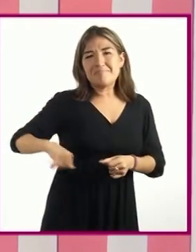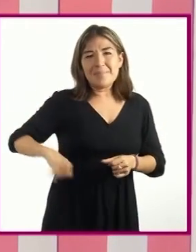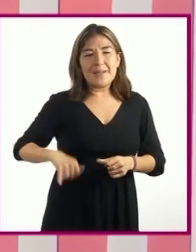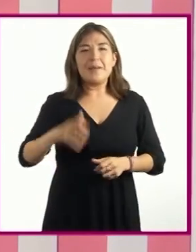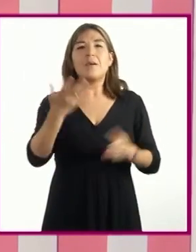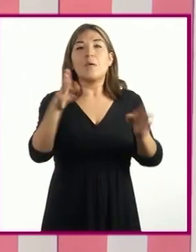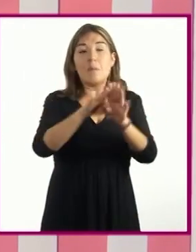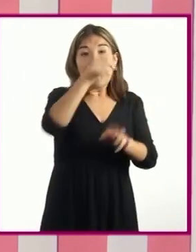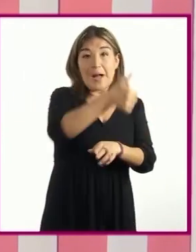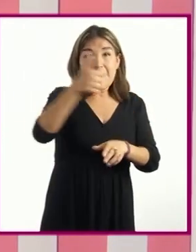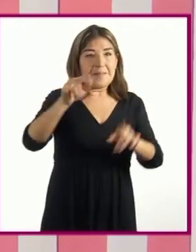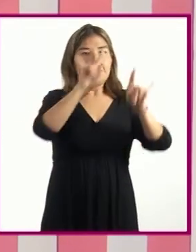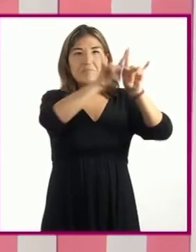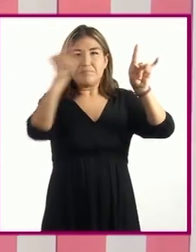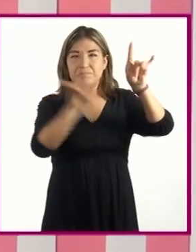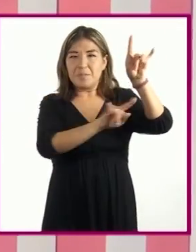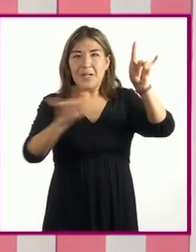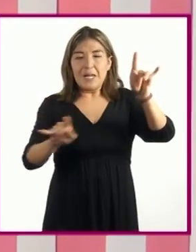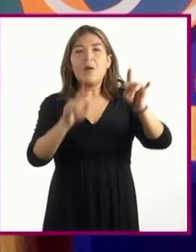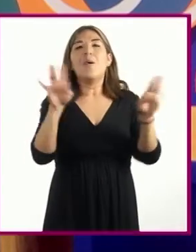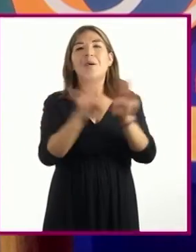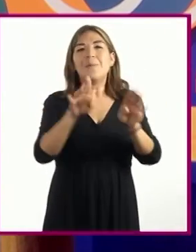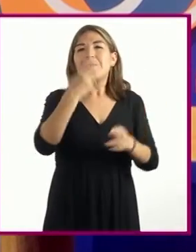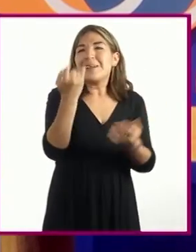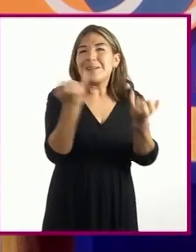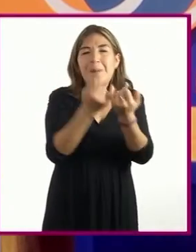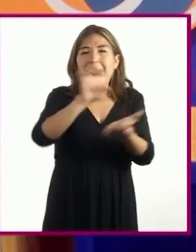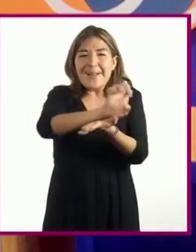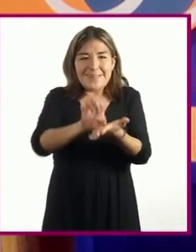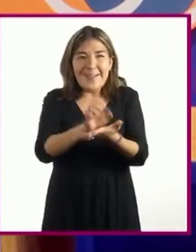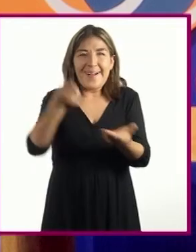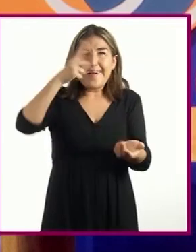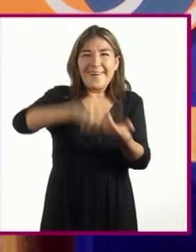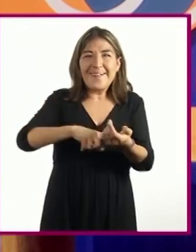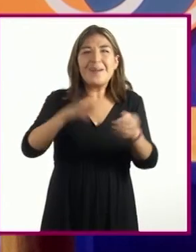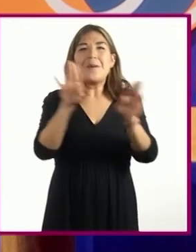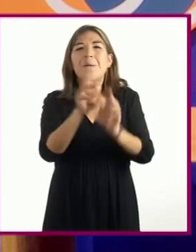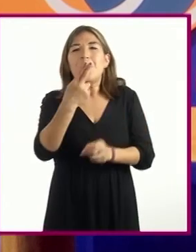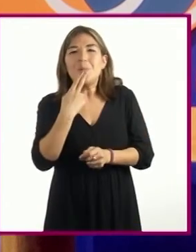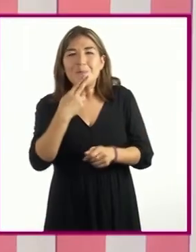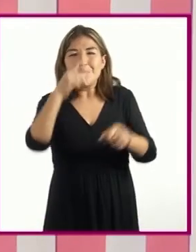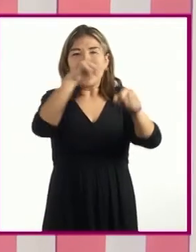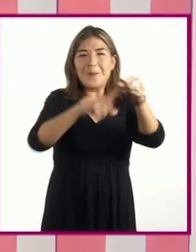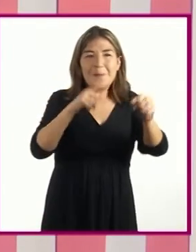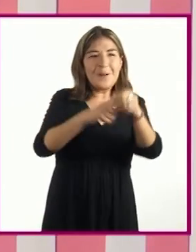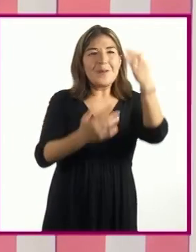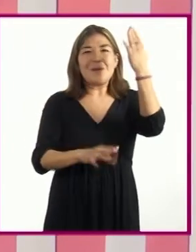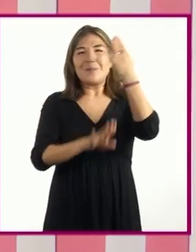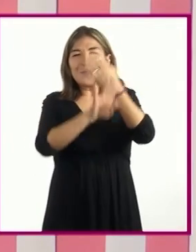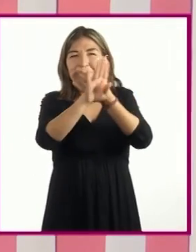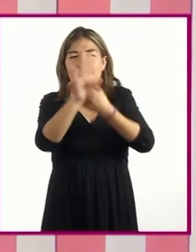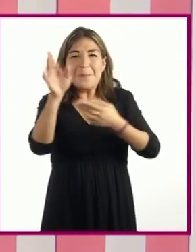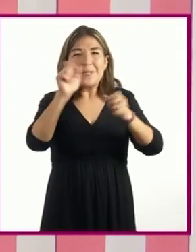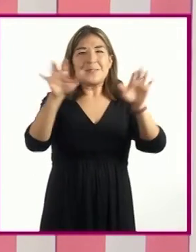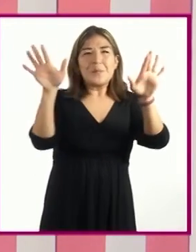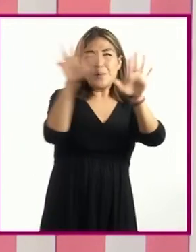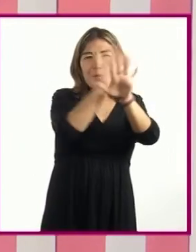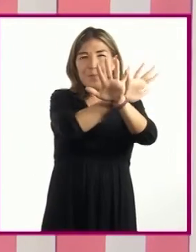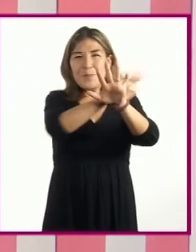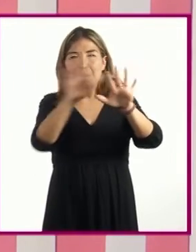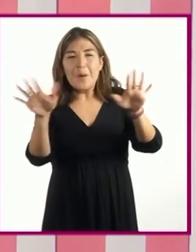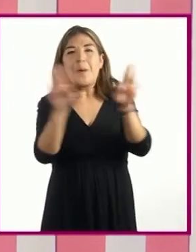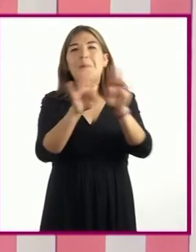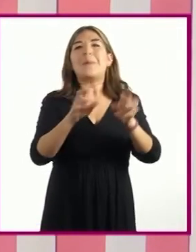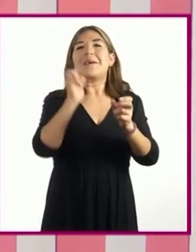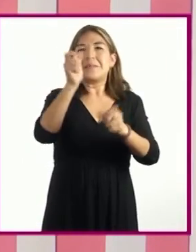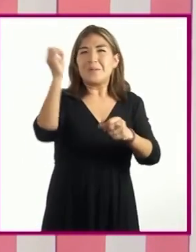cada viñeta de una historieta es como un escenario el uso de los colores y las sombras pueden reforzar la escena y